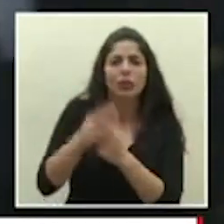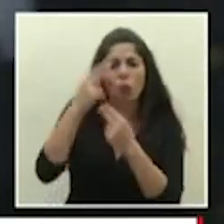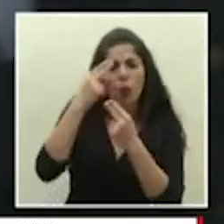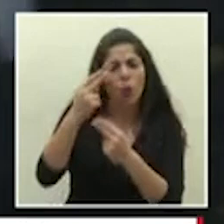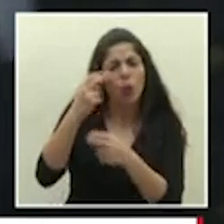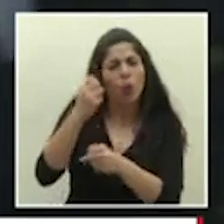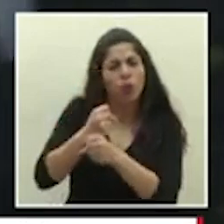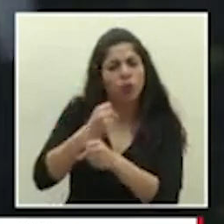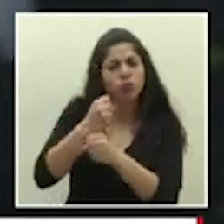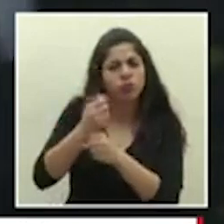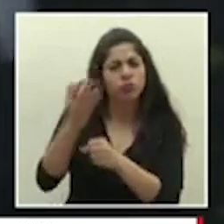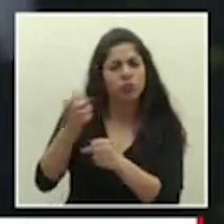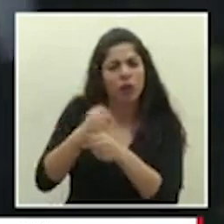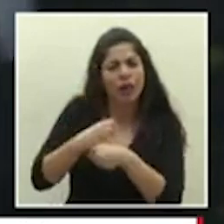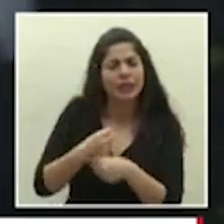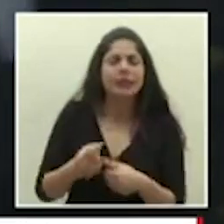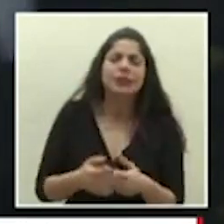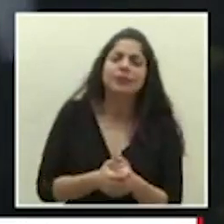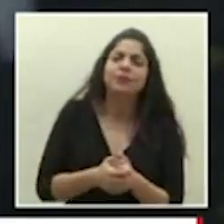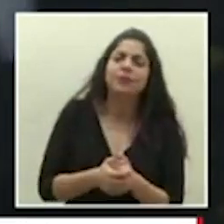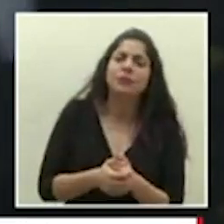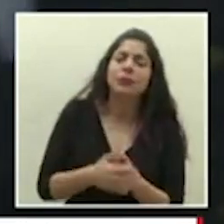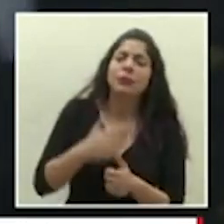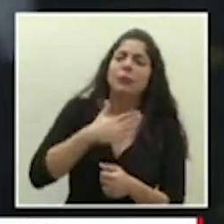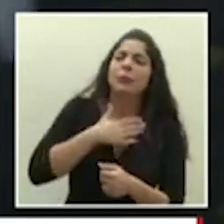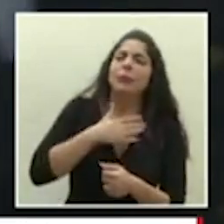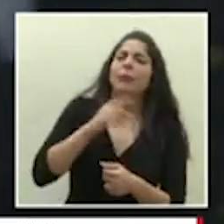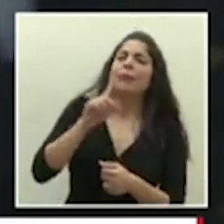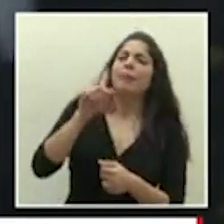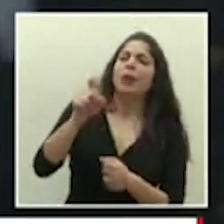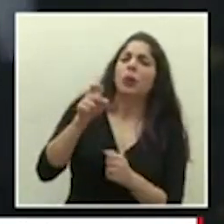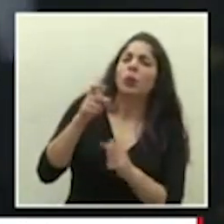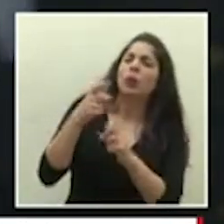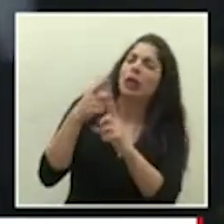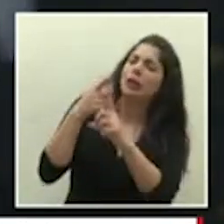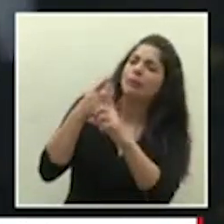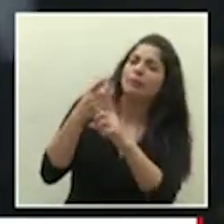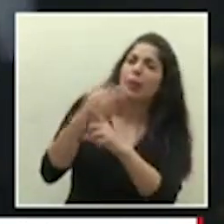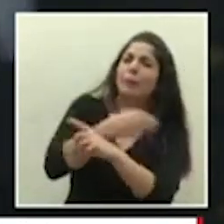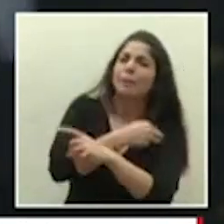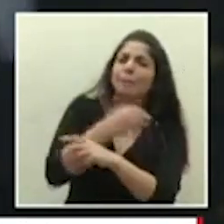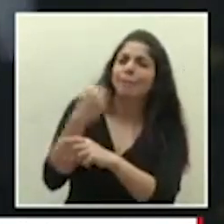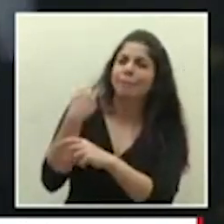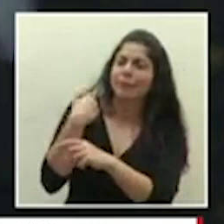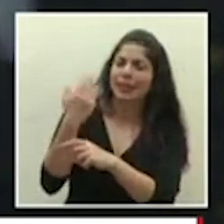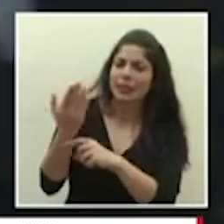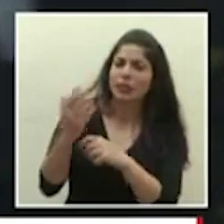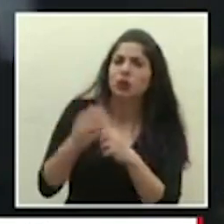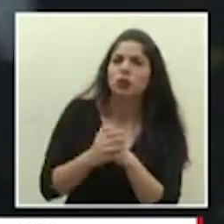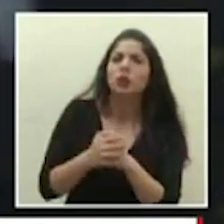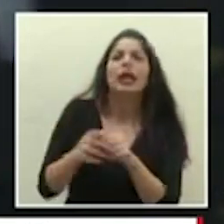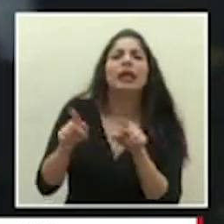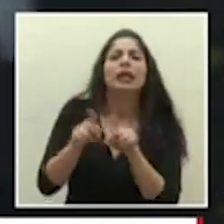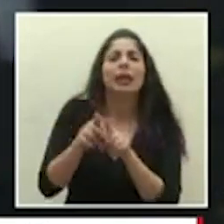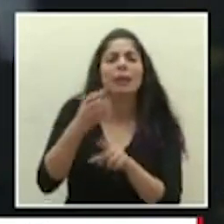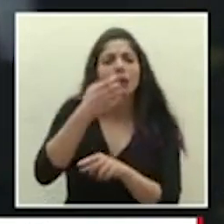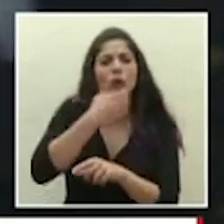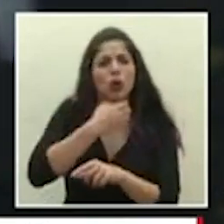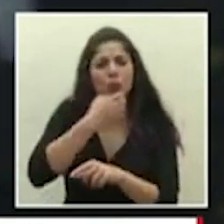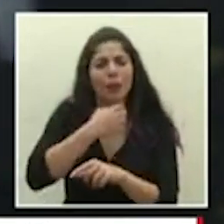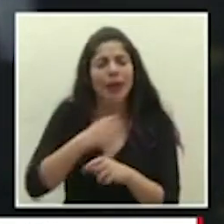en que están mi pregunta va para el señor ministro y también para don Román